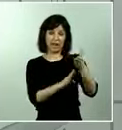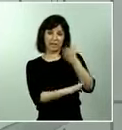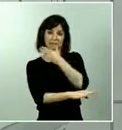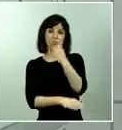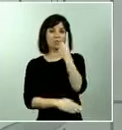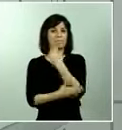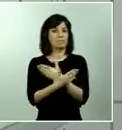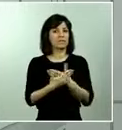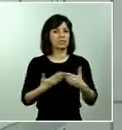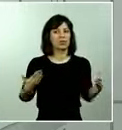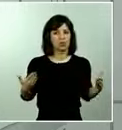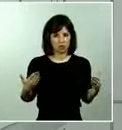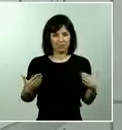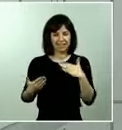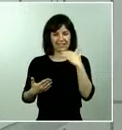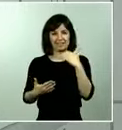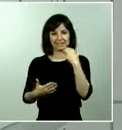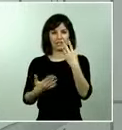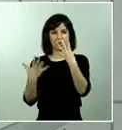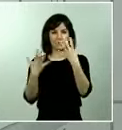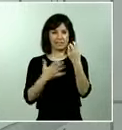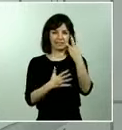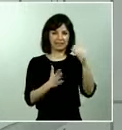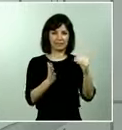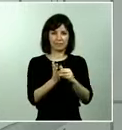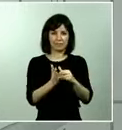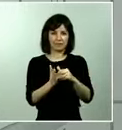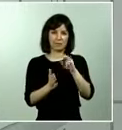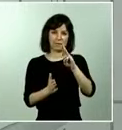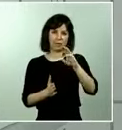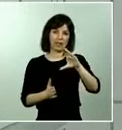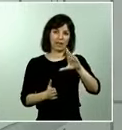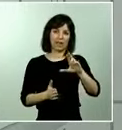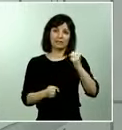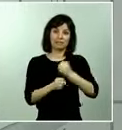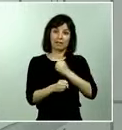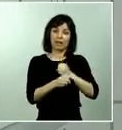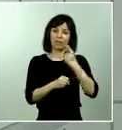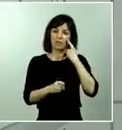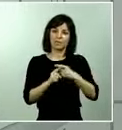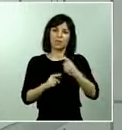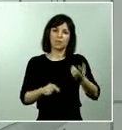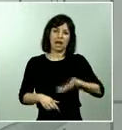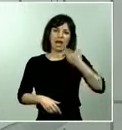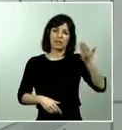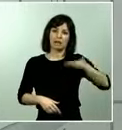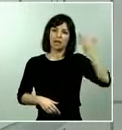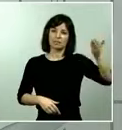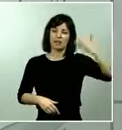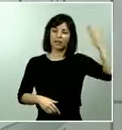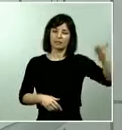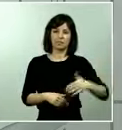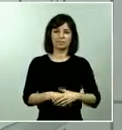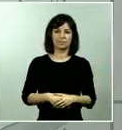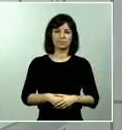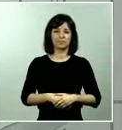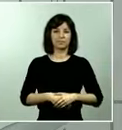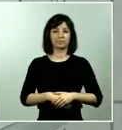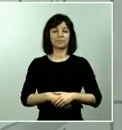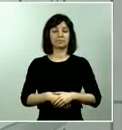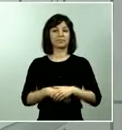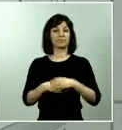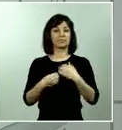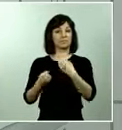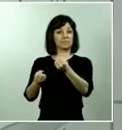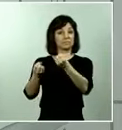PCRs y que estamos trabajando para seguir incrementando esta cifra nuestra estrategia de testeo según nos han informado y nos comentan y nos